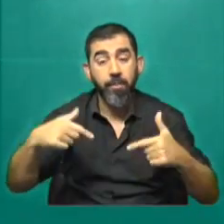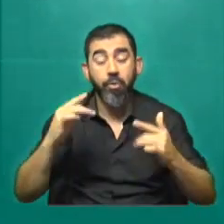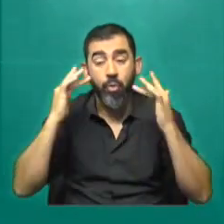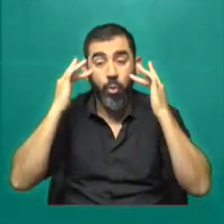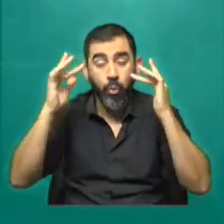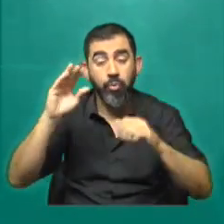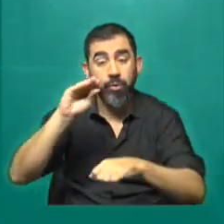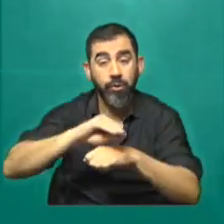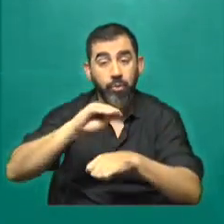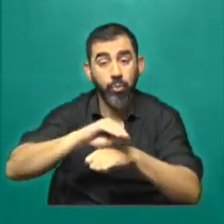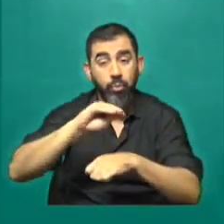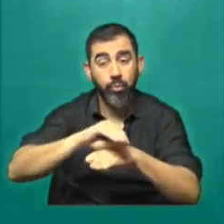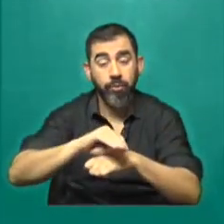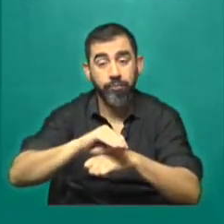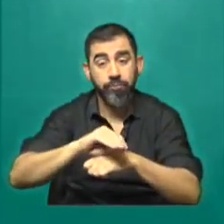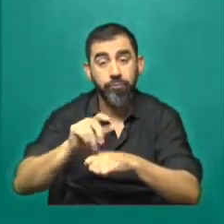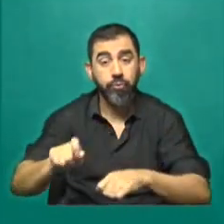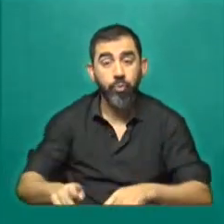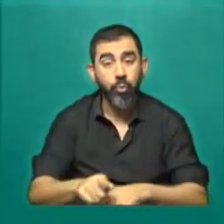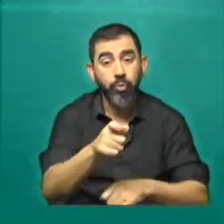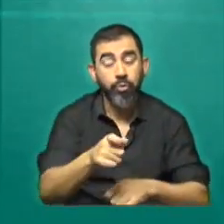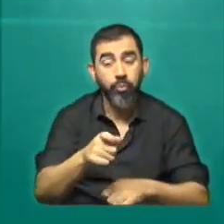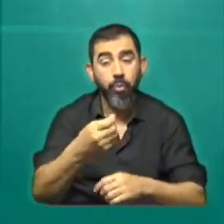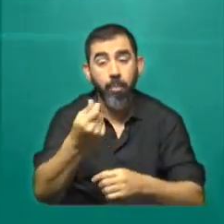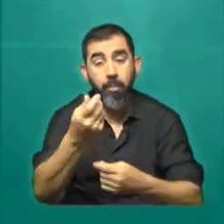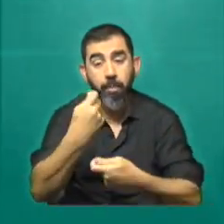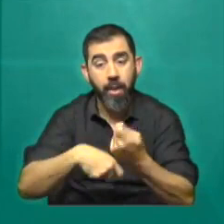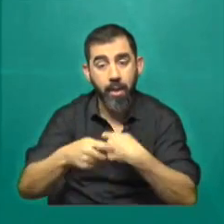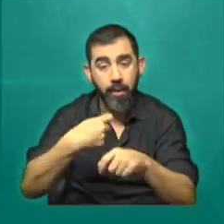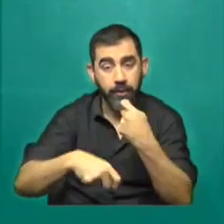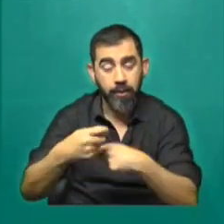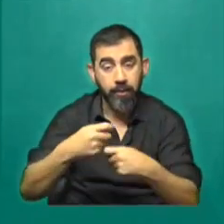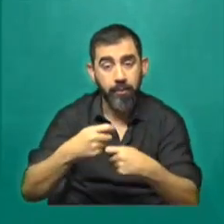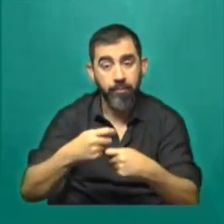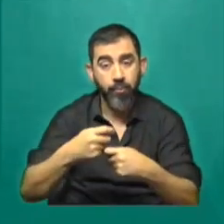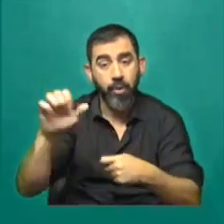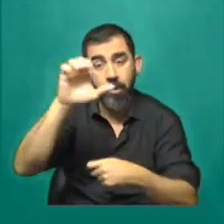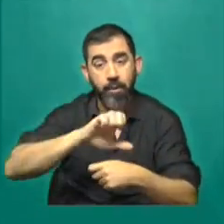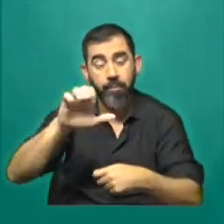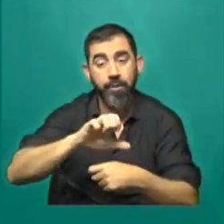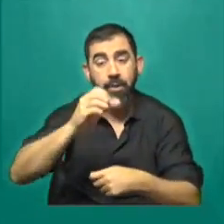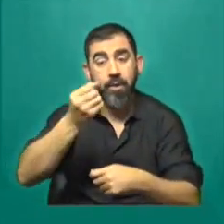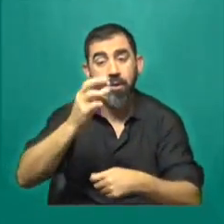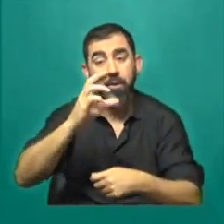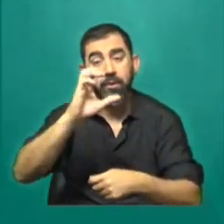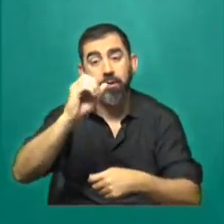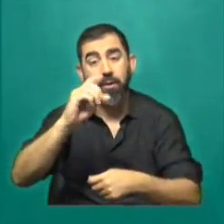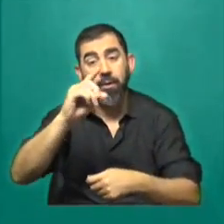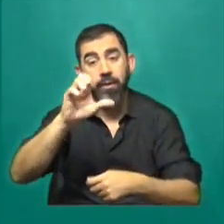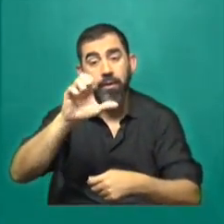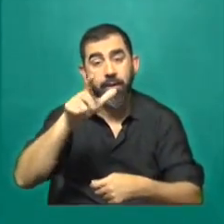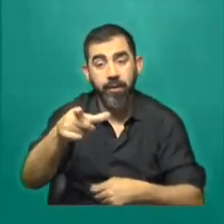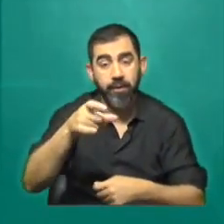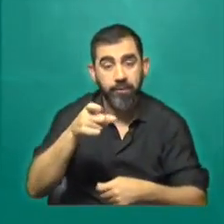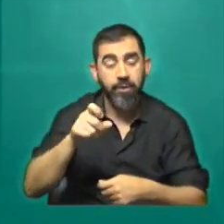Educación y Cultura, Pablo de Silveira, sea enjuiciada por blanqueo de capitales a través de la empresa Arcadex. Y se estima que este juicio que